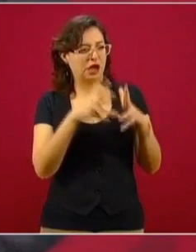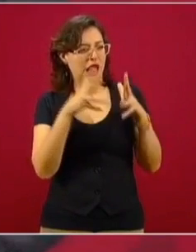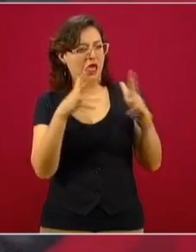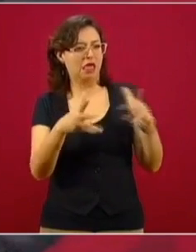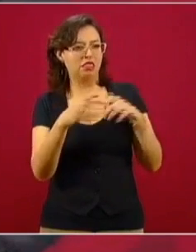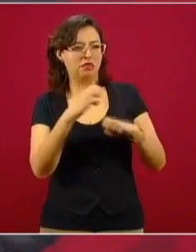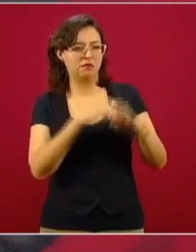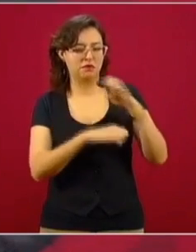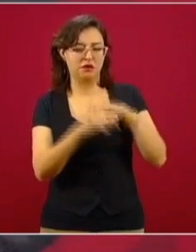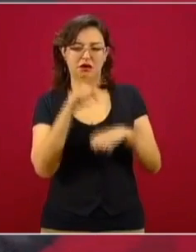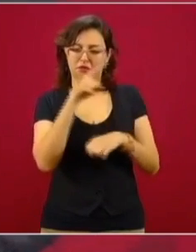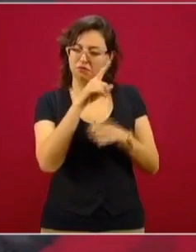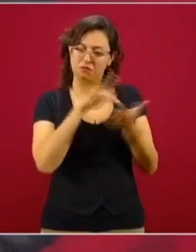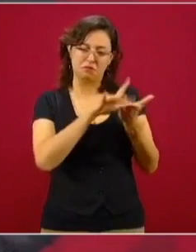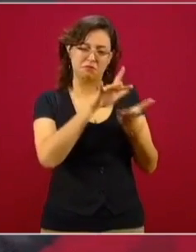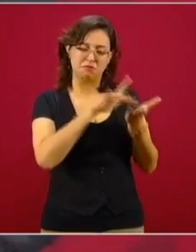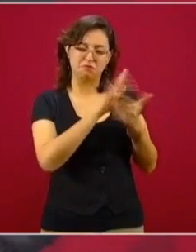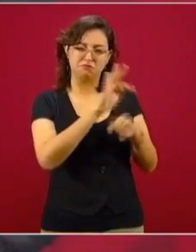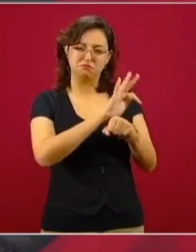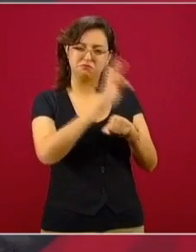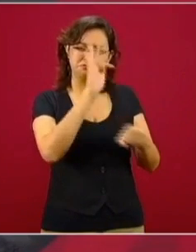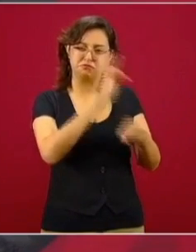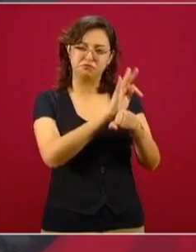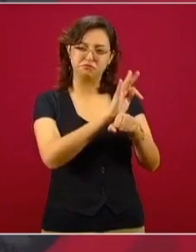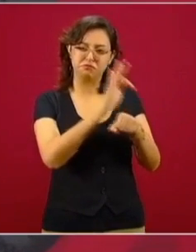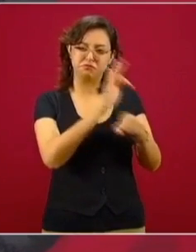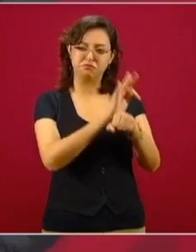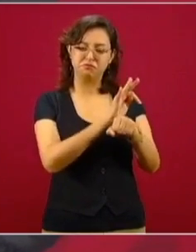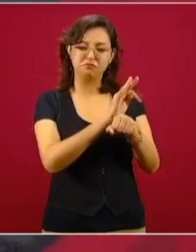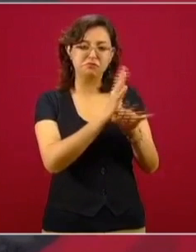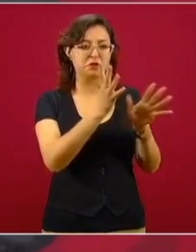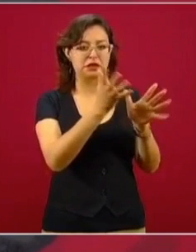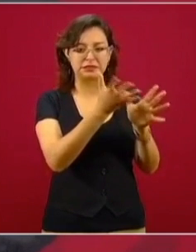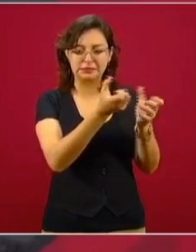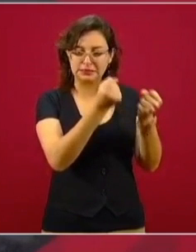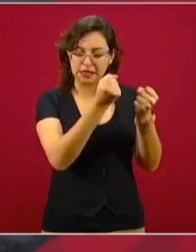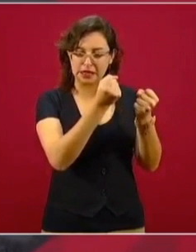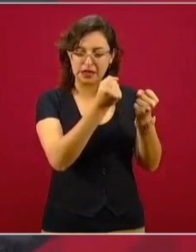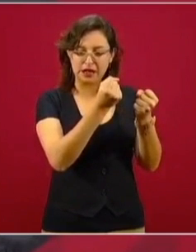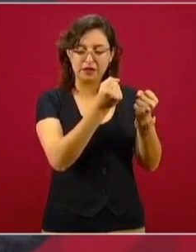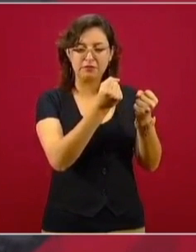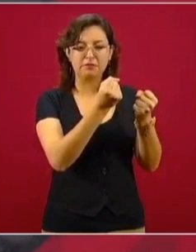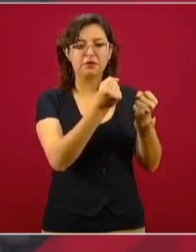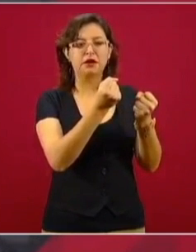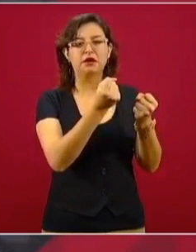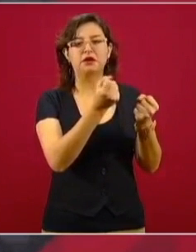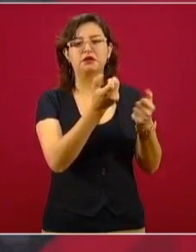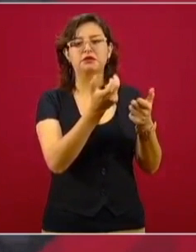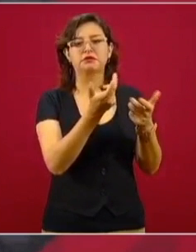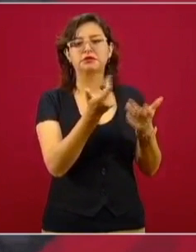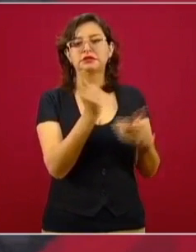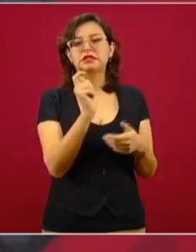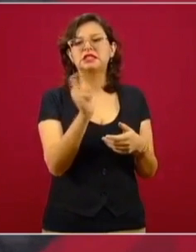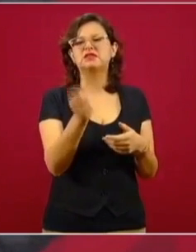corporaciones o los rescataban. Es decir,